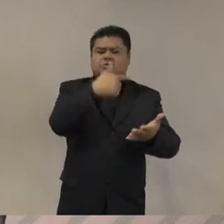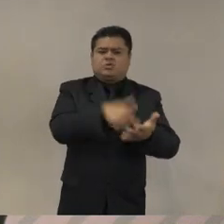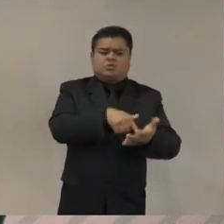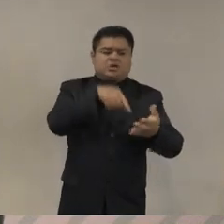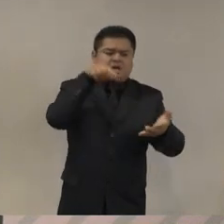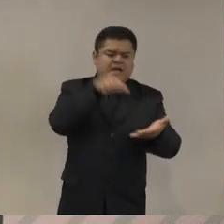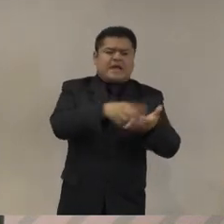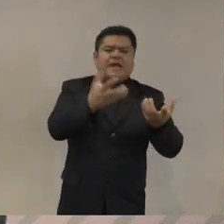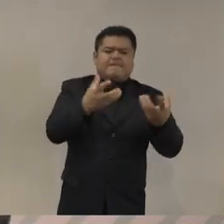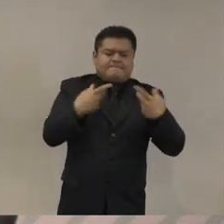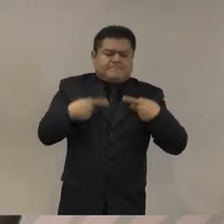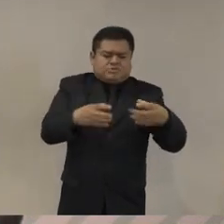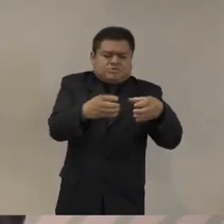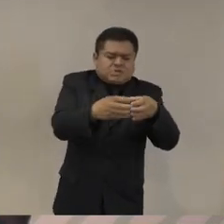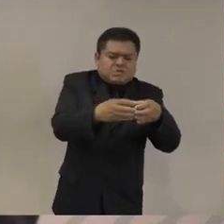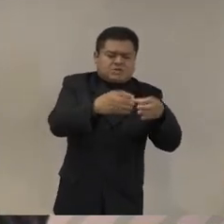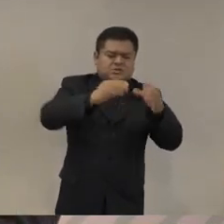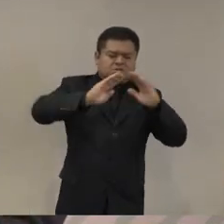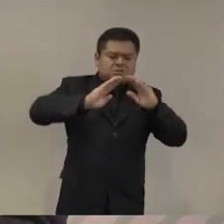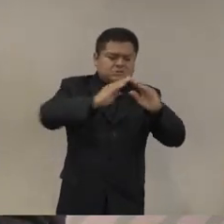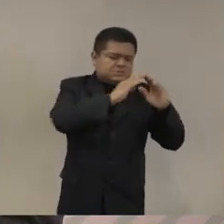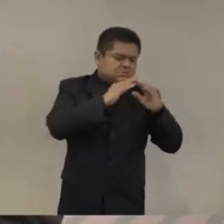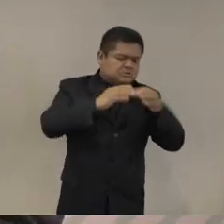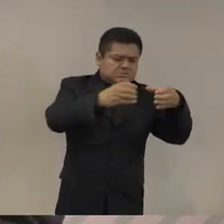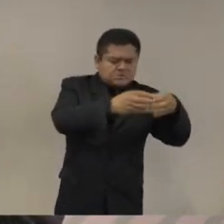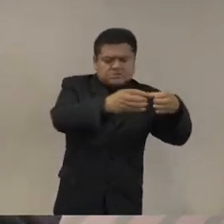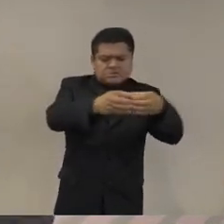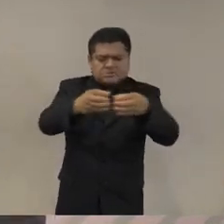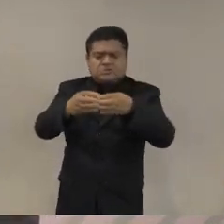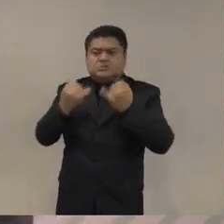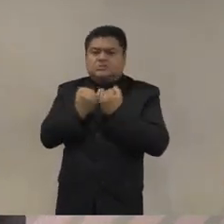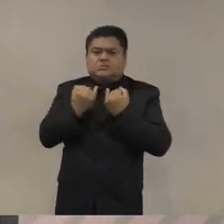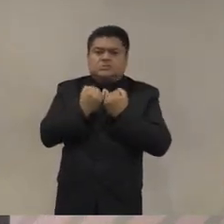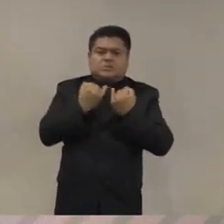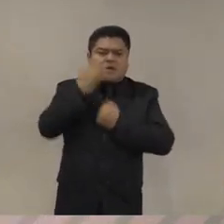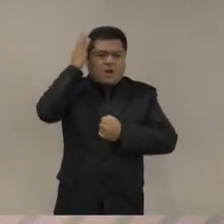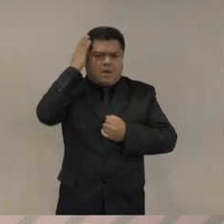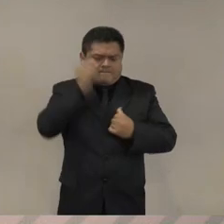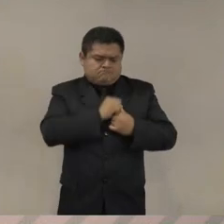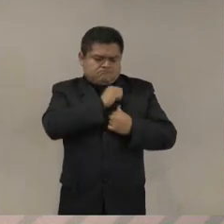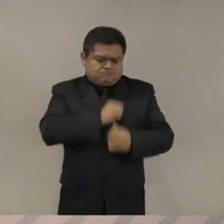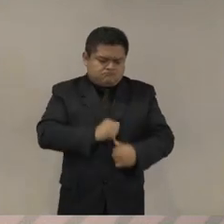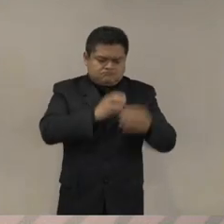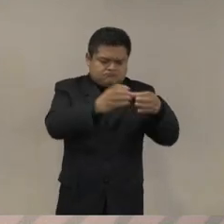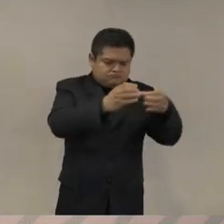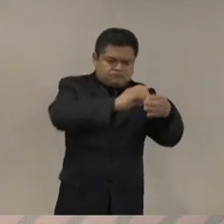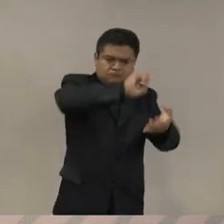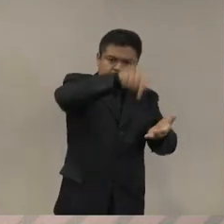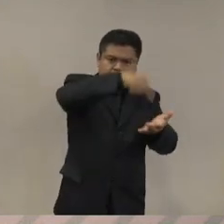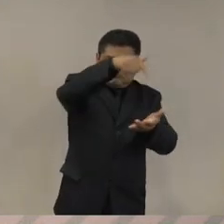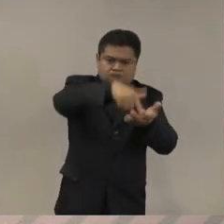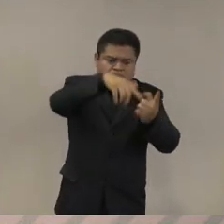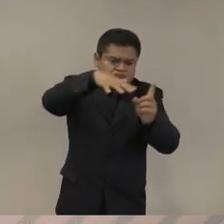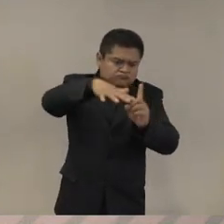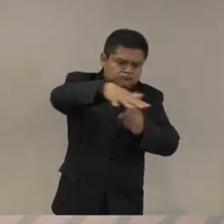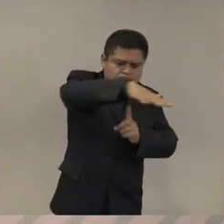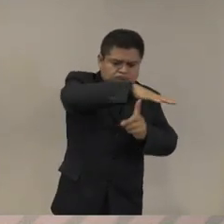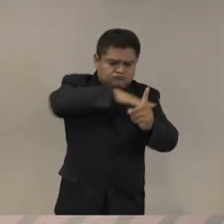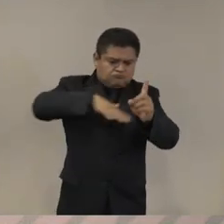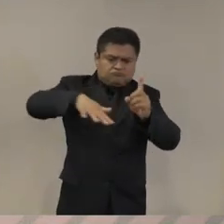pequeños y con liderazgos sociales y políticos también locales y técnicos